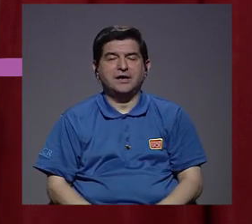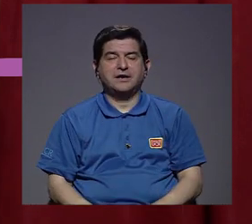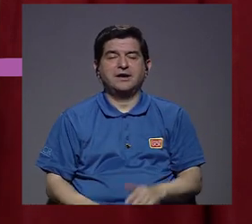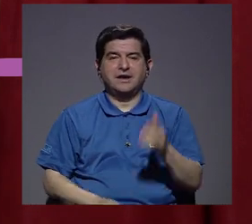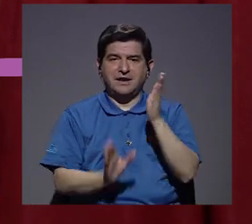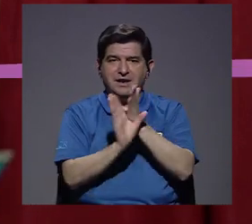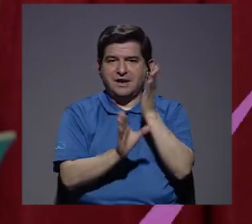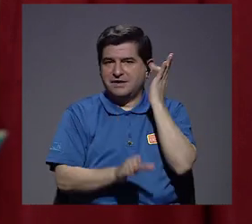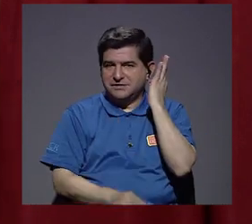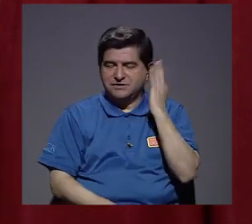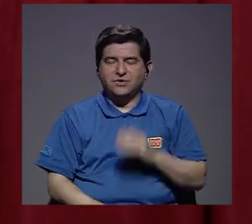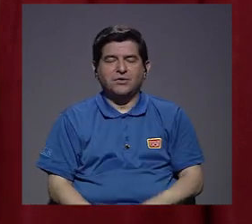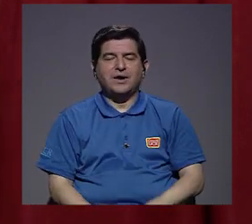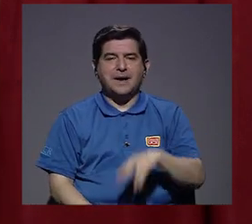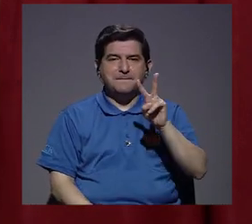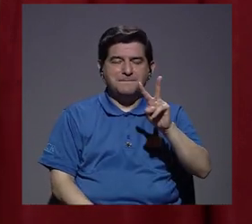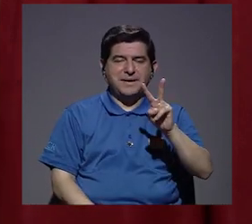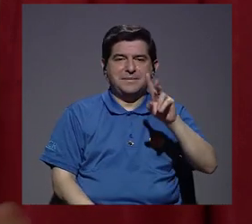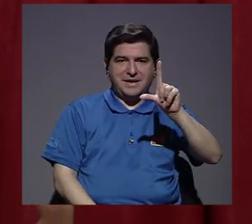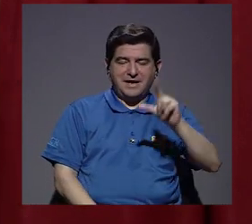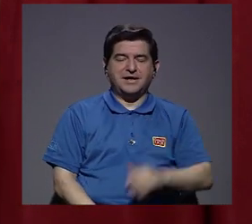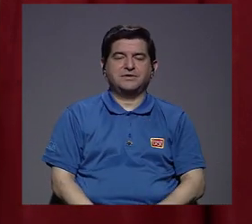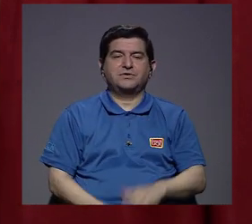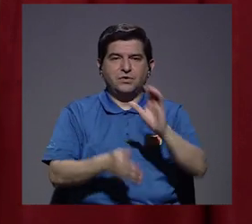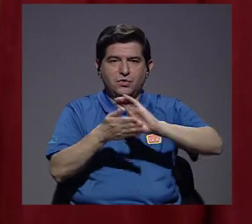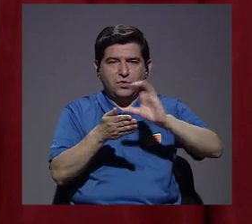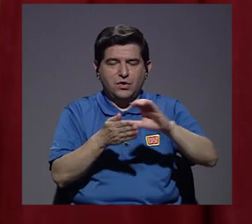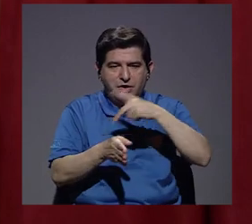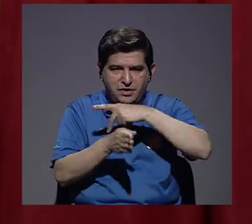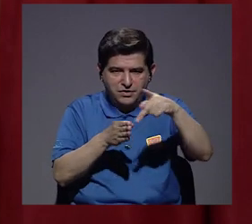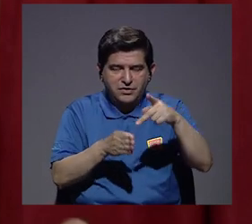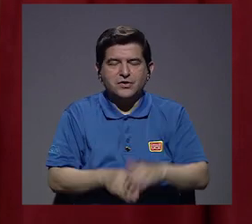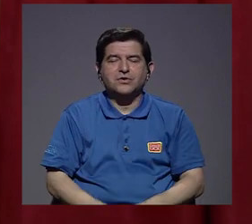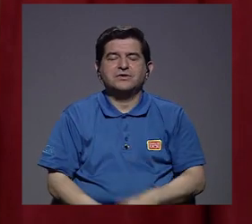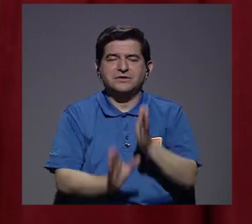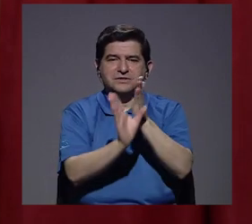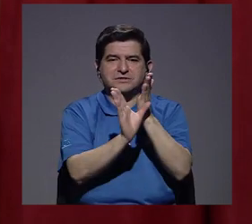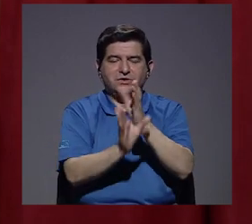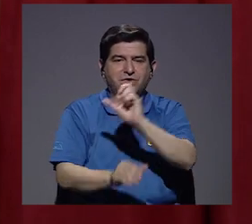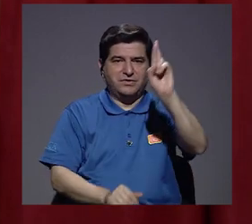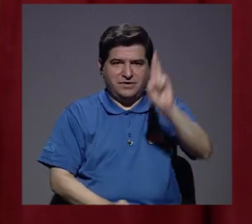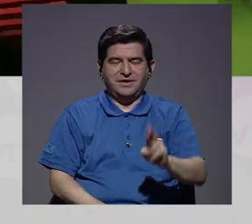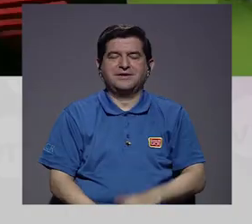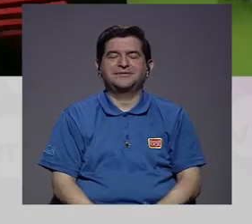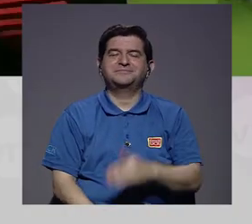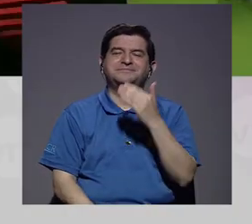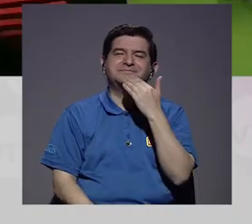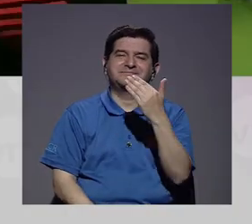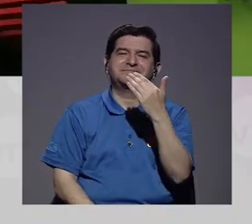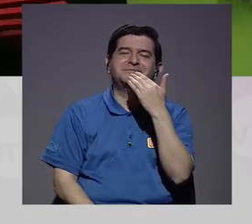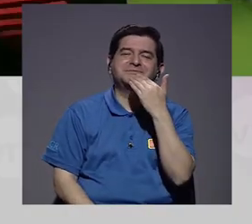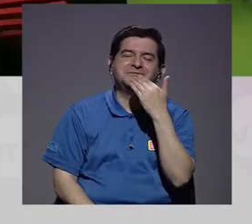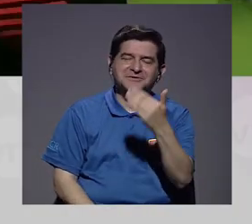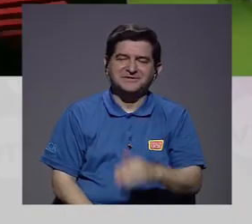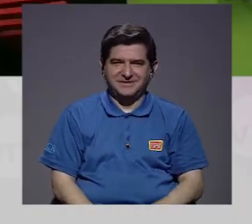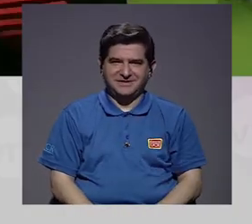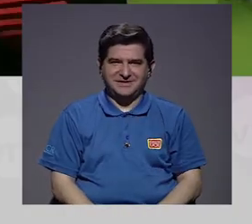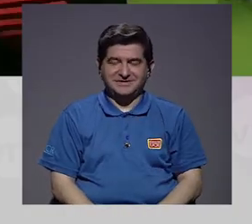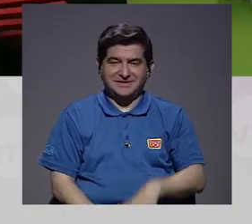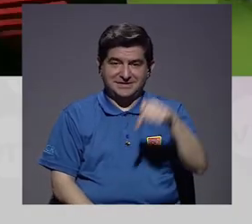con la psicóloga Vilma Leandro, del Colegio de Profesionales en Psicología de Costa Rica. Muchísimas gracias